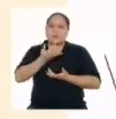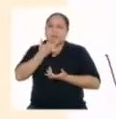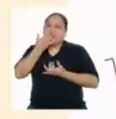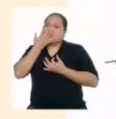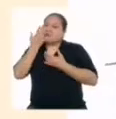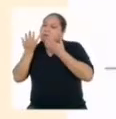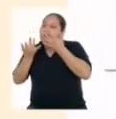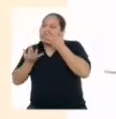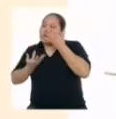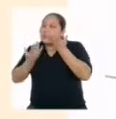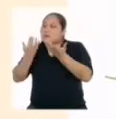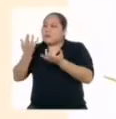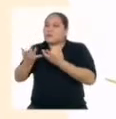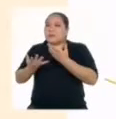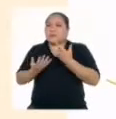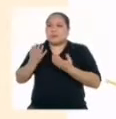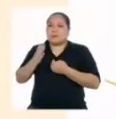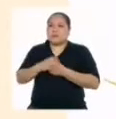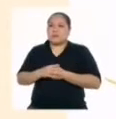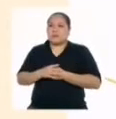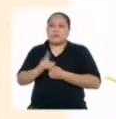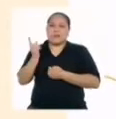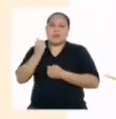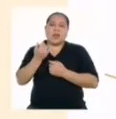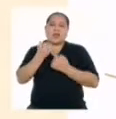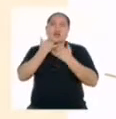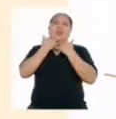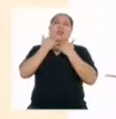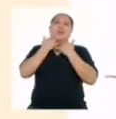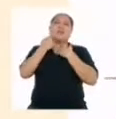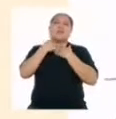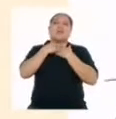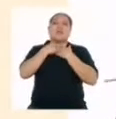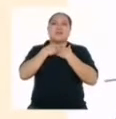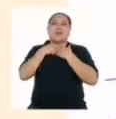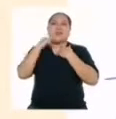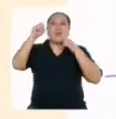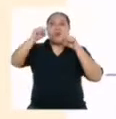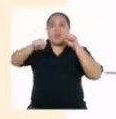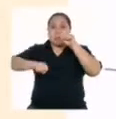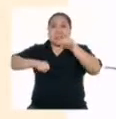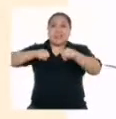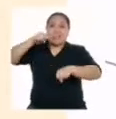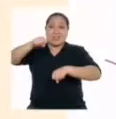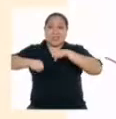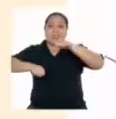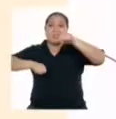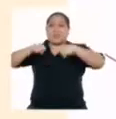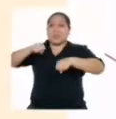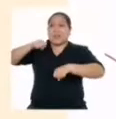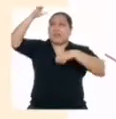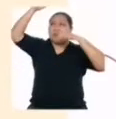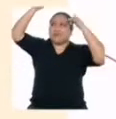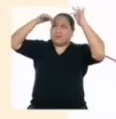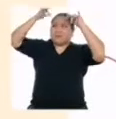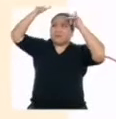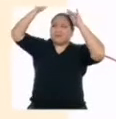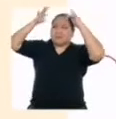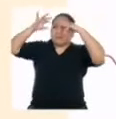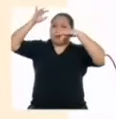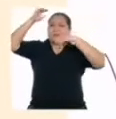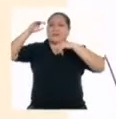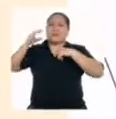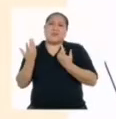hierba se enrede en las palabras que no llegan a tu boca. Paseas en tu bicicleta y entre el aguacero otra vez una palabra.